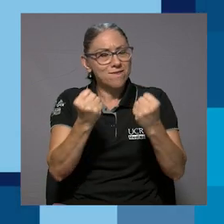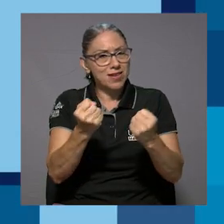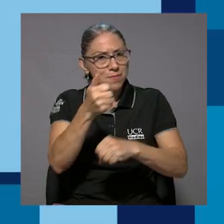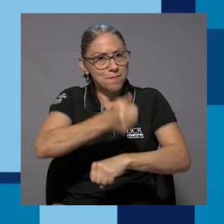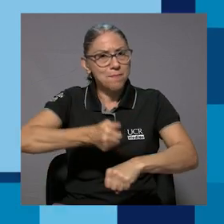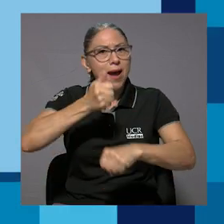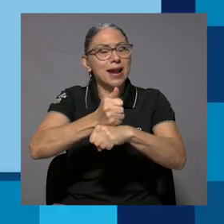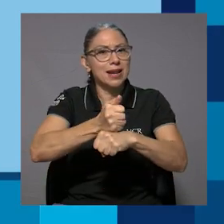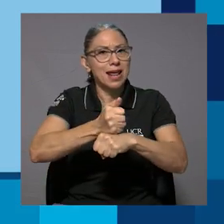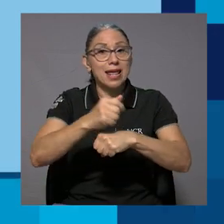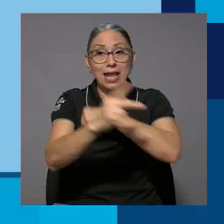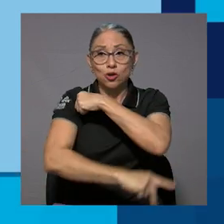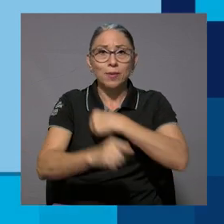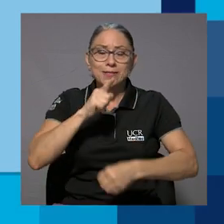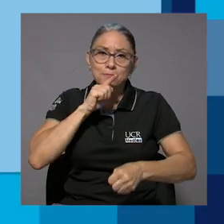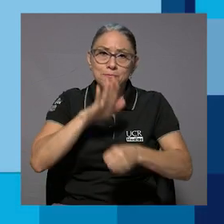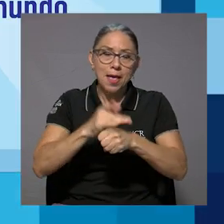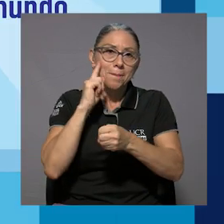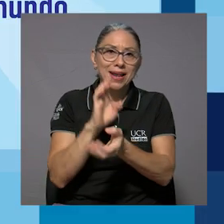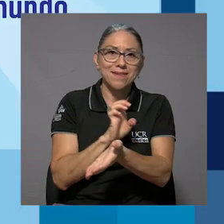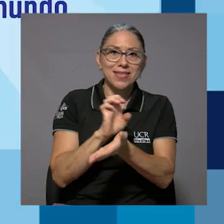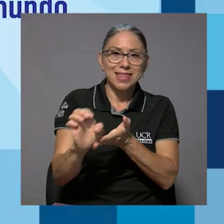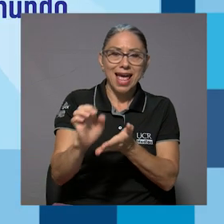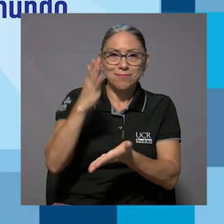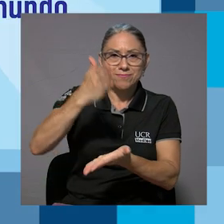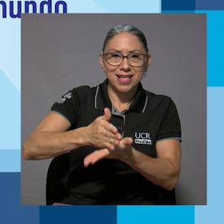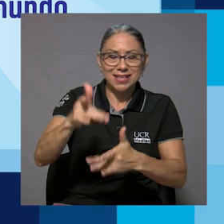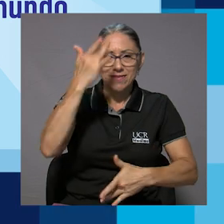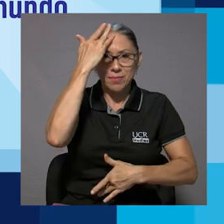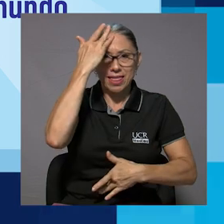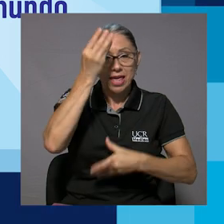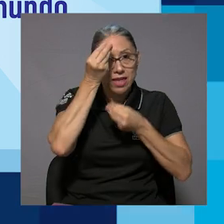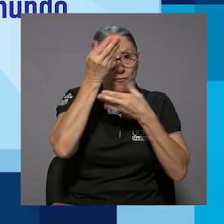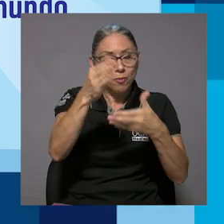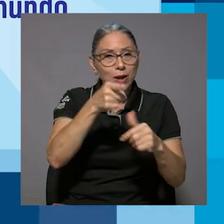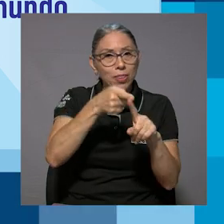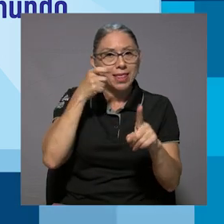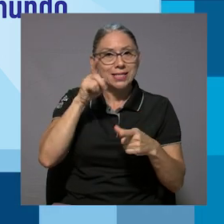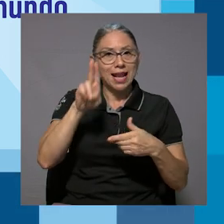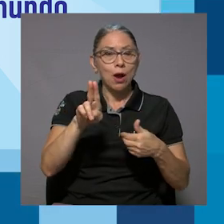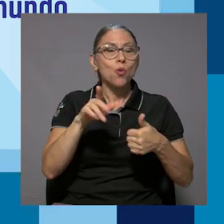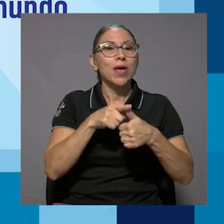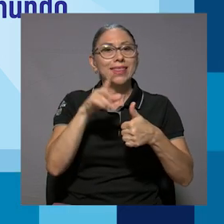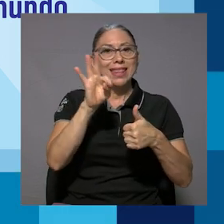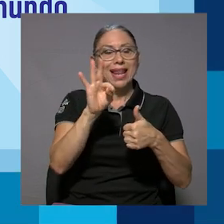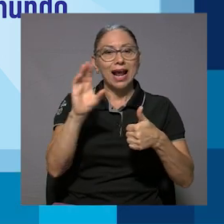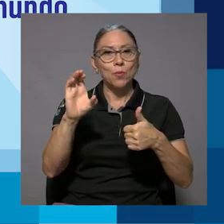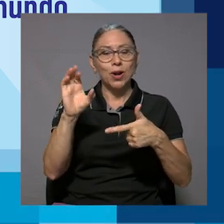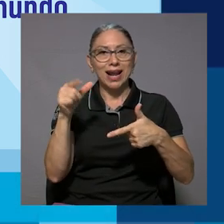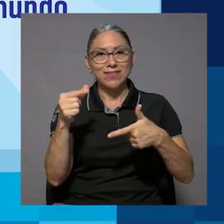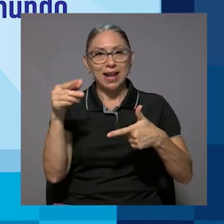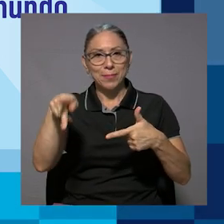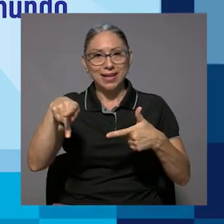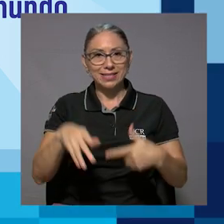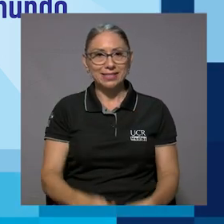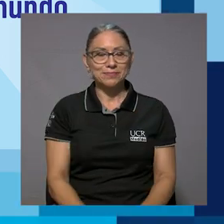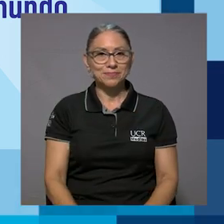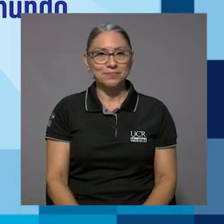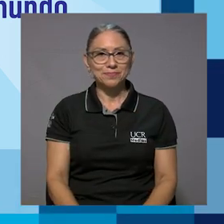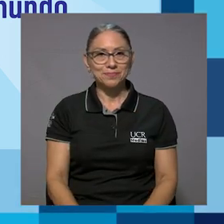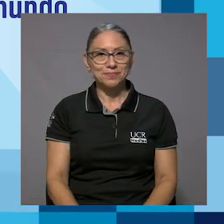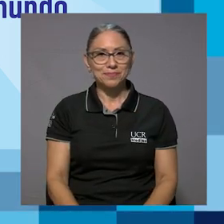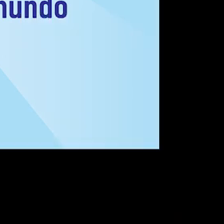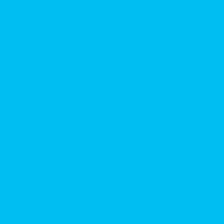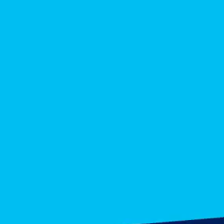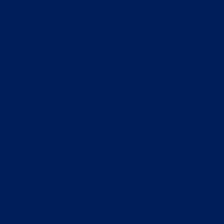reafirmar el compromiso de los países en erradicar esta enfermedad. Reportaron para desde la U, Tatiana Carmona y